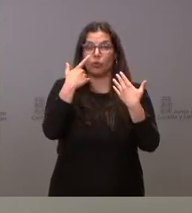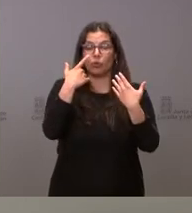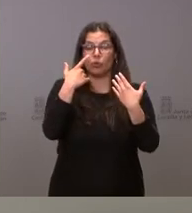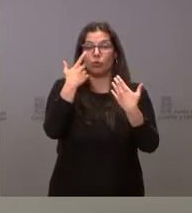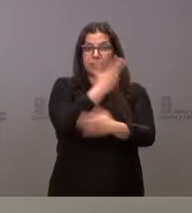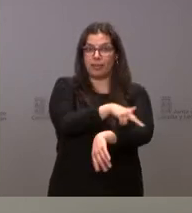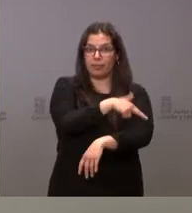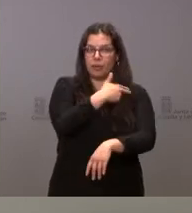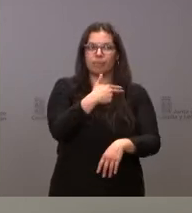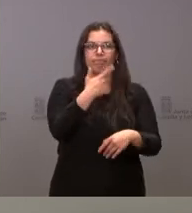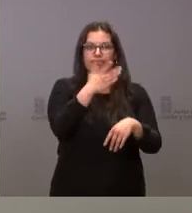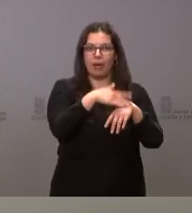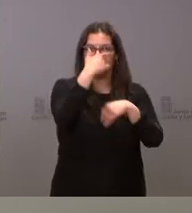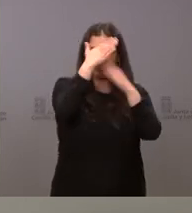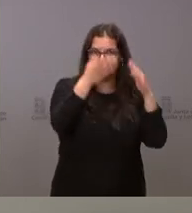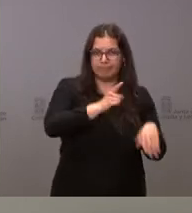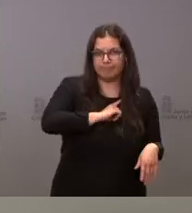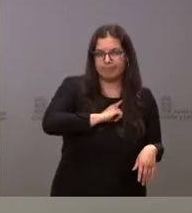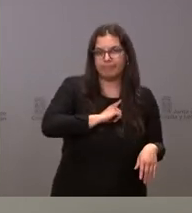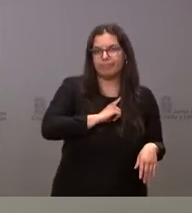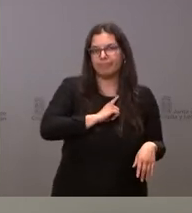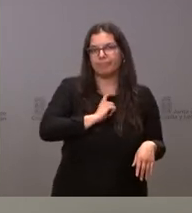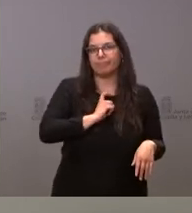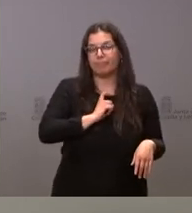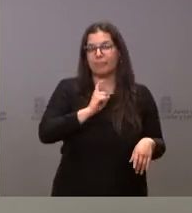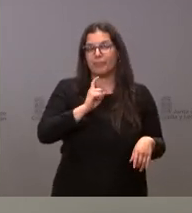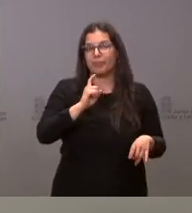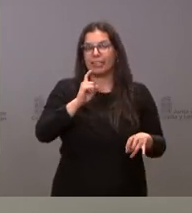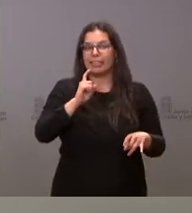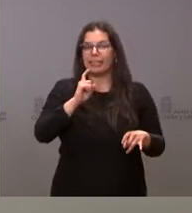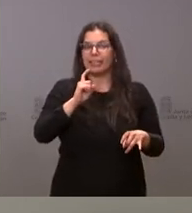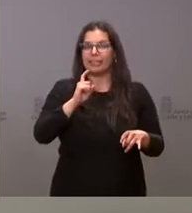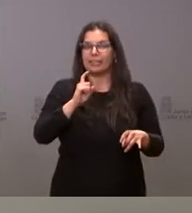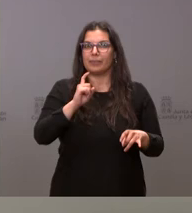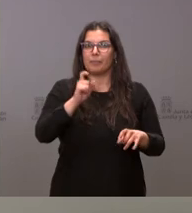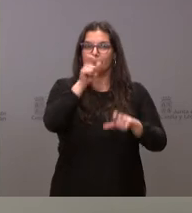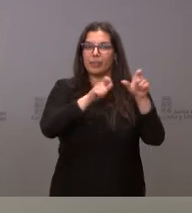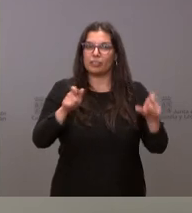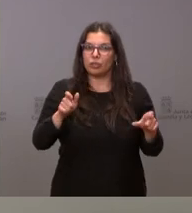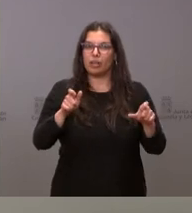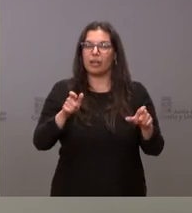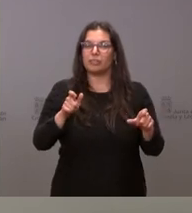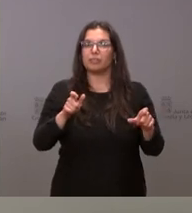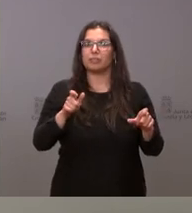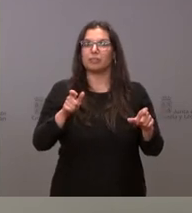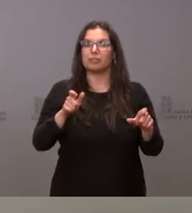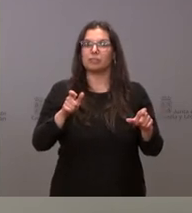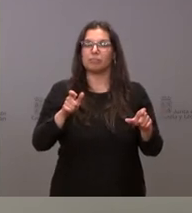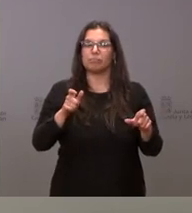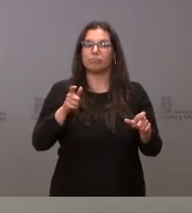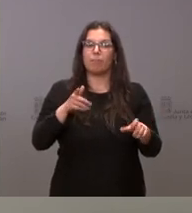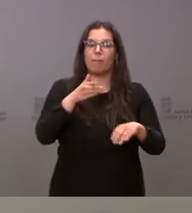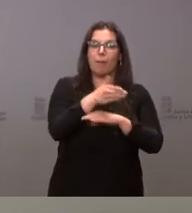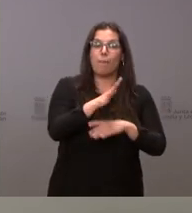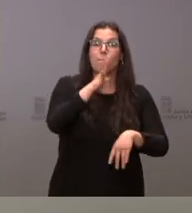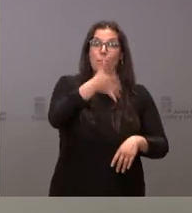No siempre es fácil distinguir cuando se trata de personas que acuden por COVID o de personas que,